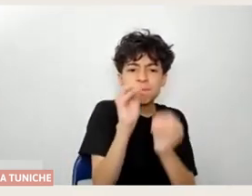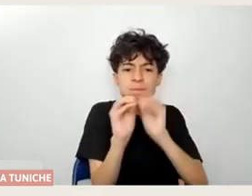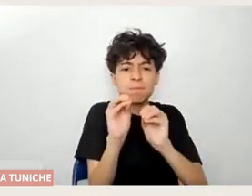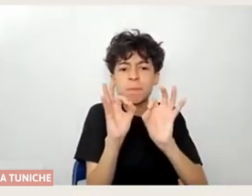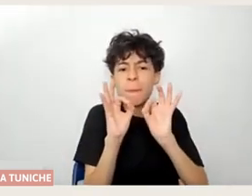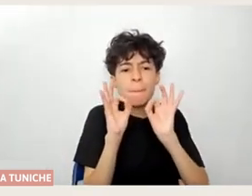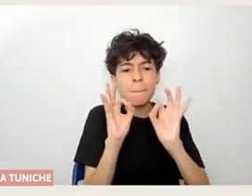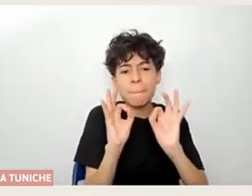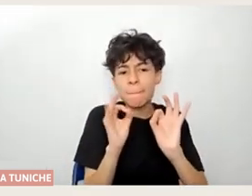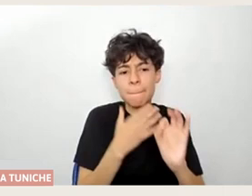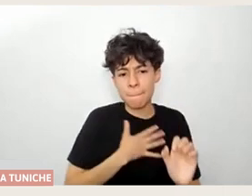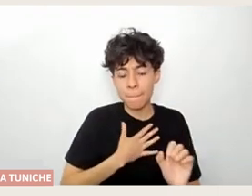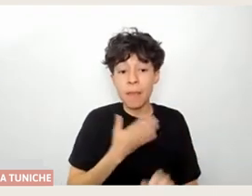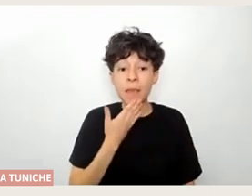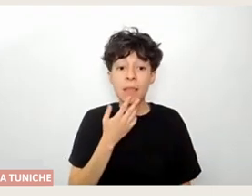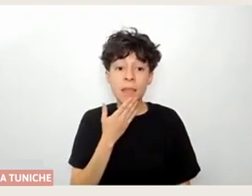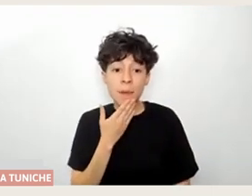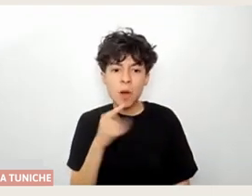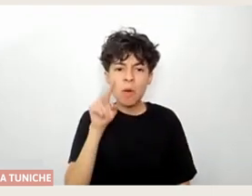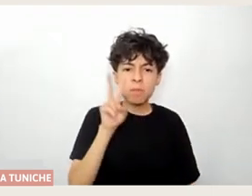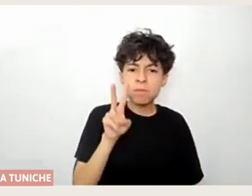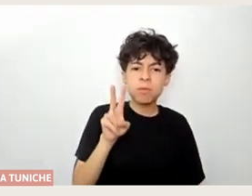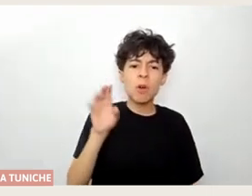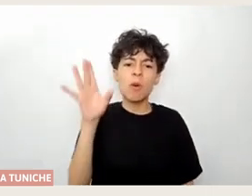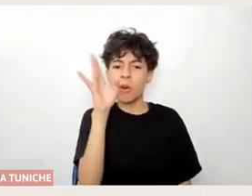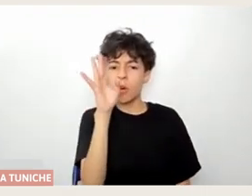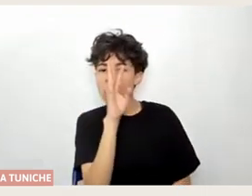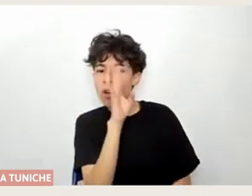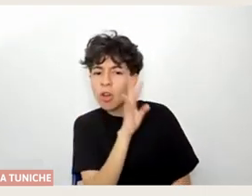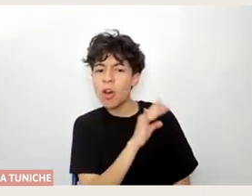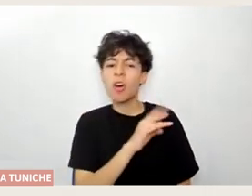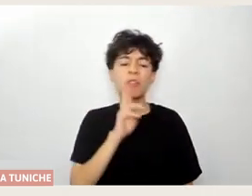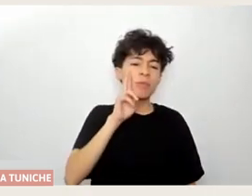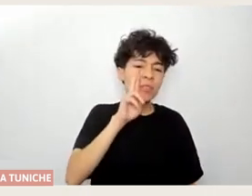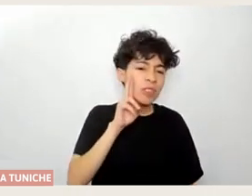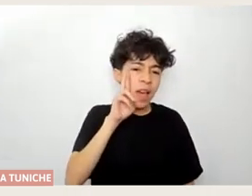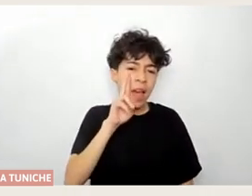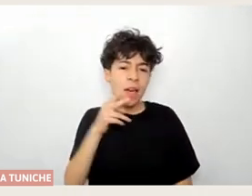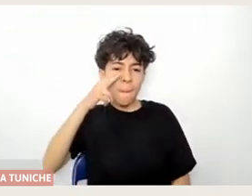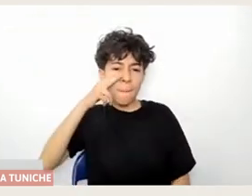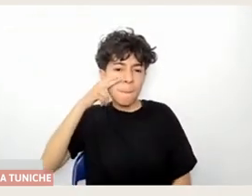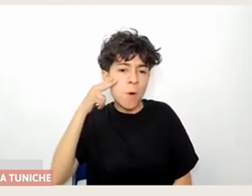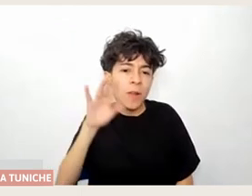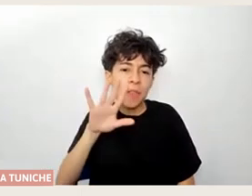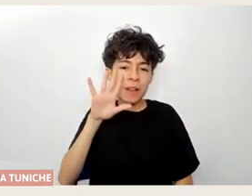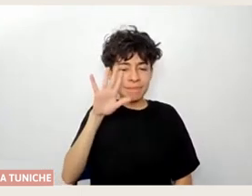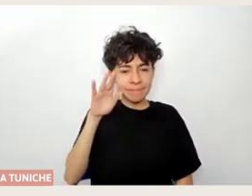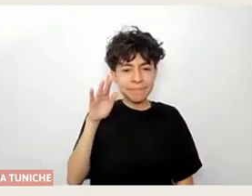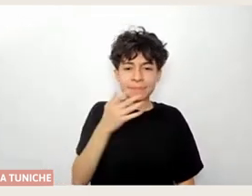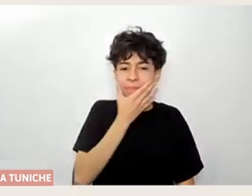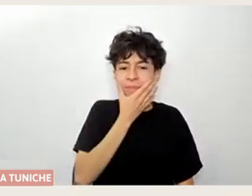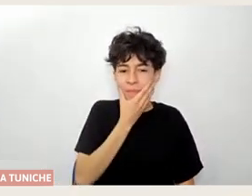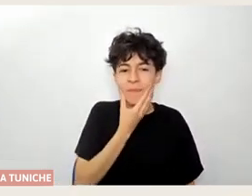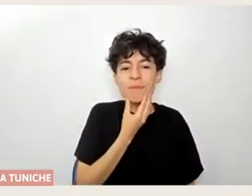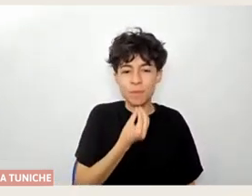estética también la encuentro súper bonita. Estos tonos lilas, rosados, es bonita. Y creo que se